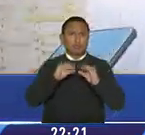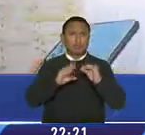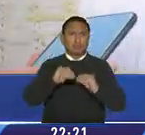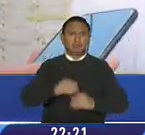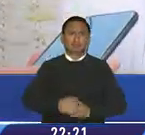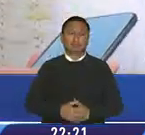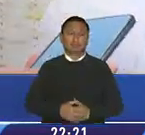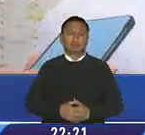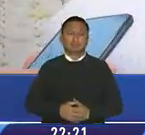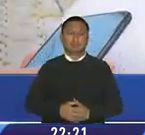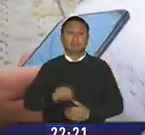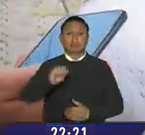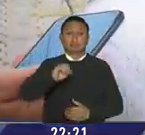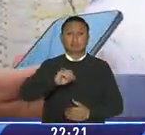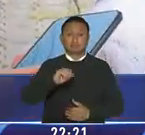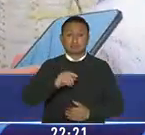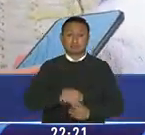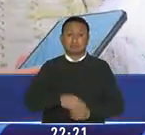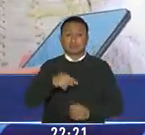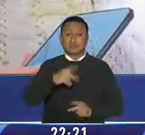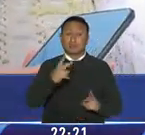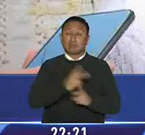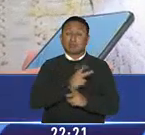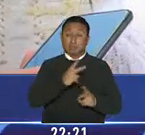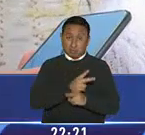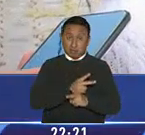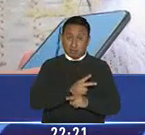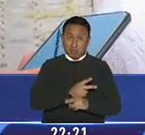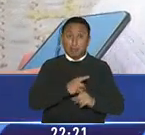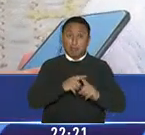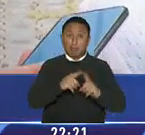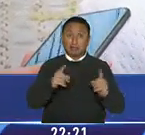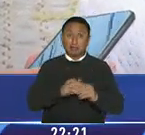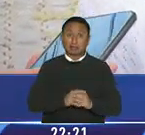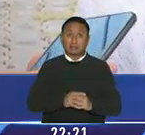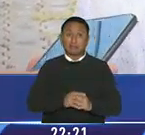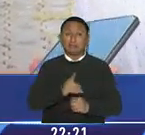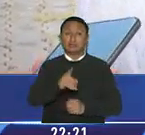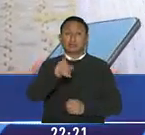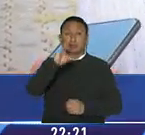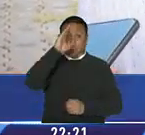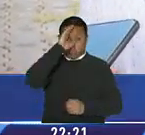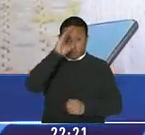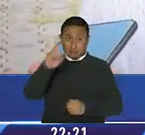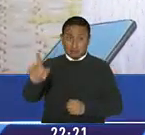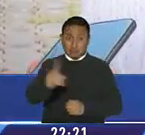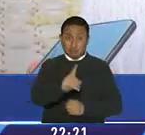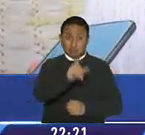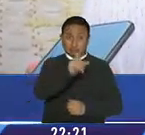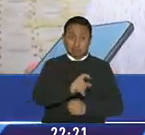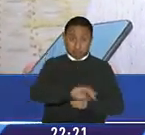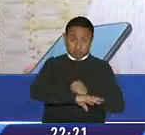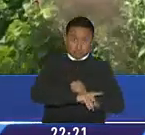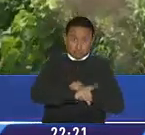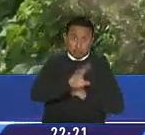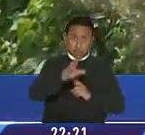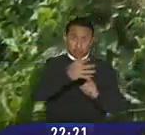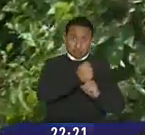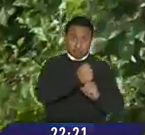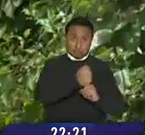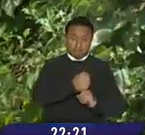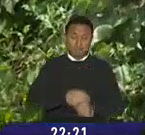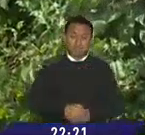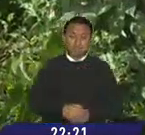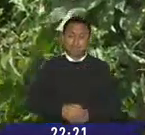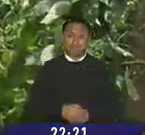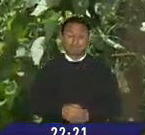sí estaba haciéndose peligroso pero una vez sí le cogieron la policía a esos ladrones un día